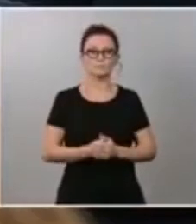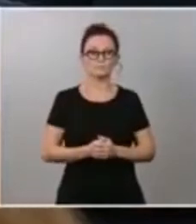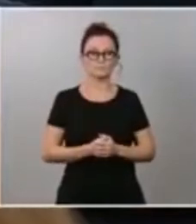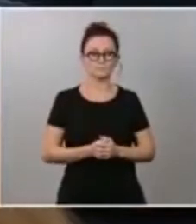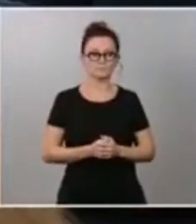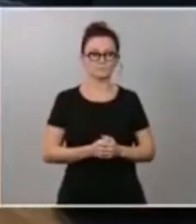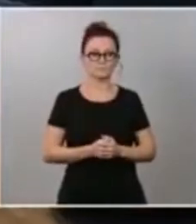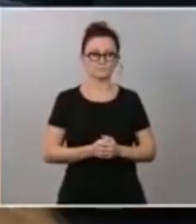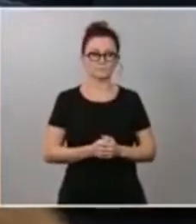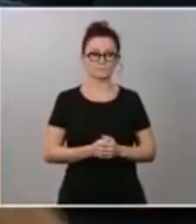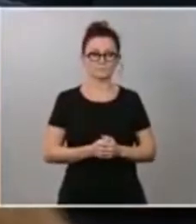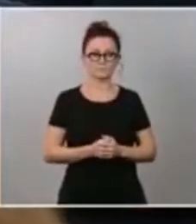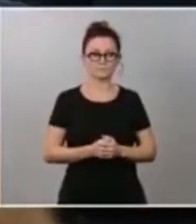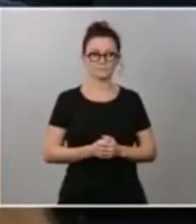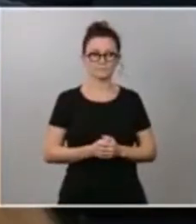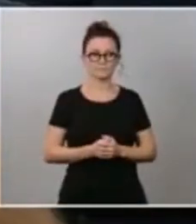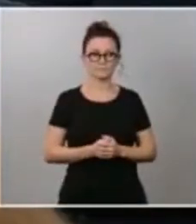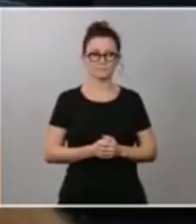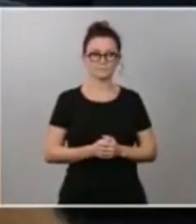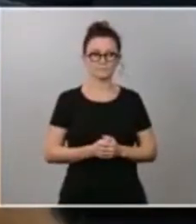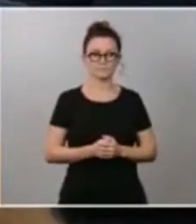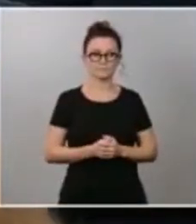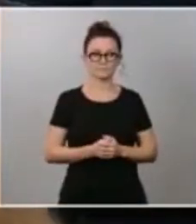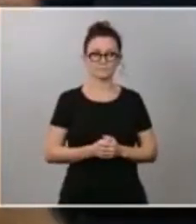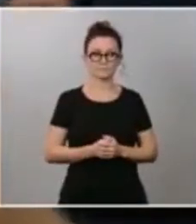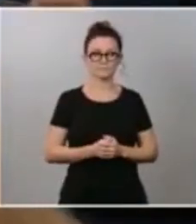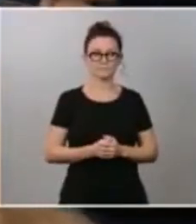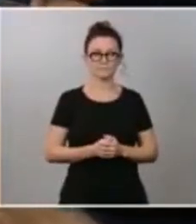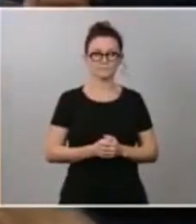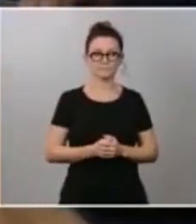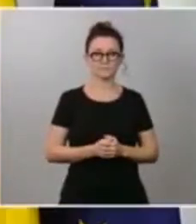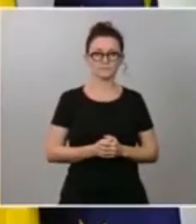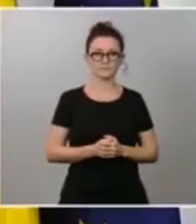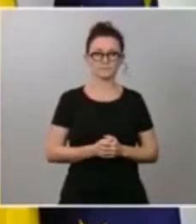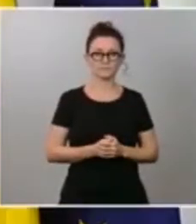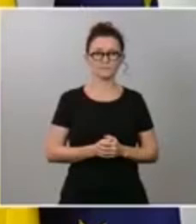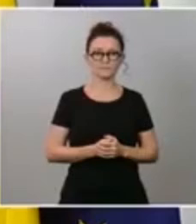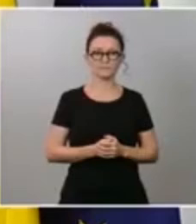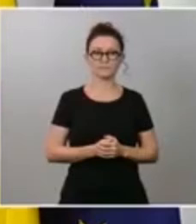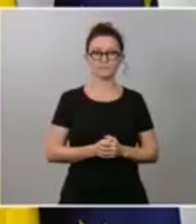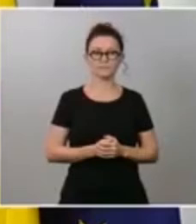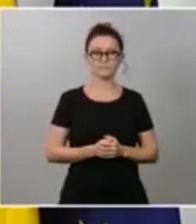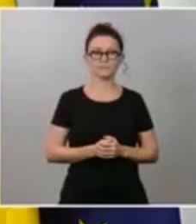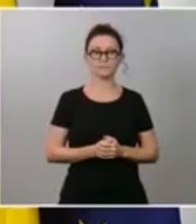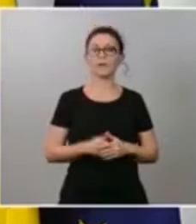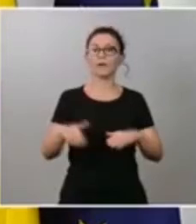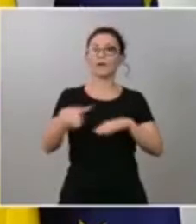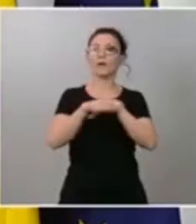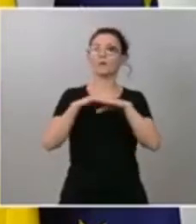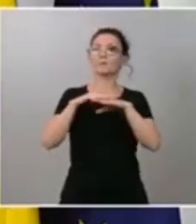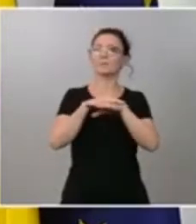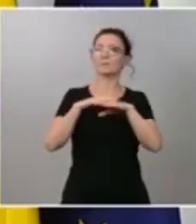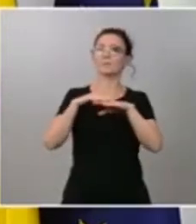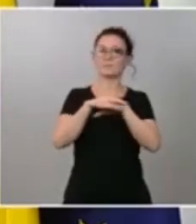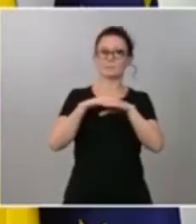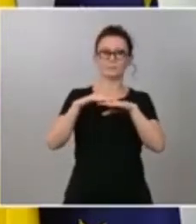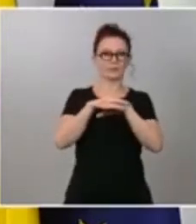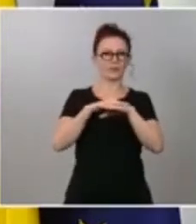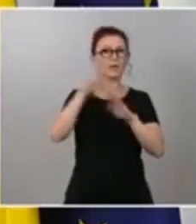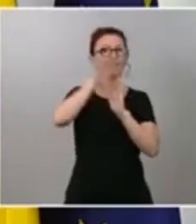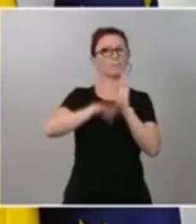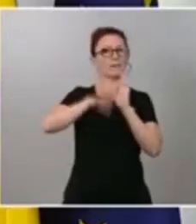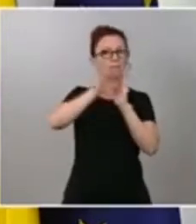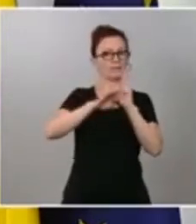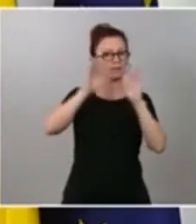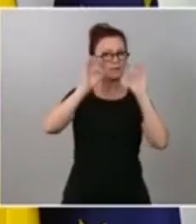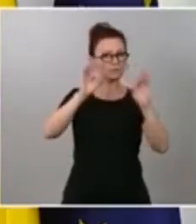Inma Benedito de Expansión perdón Inma disculpe bien respecto a la primera de las preguntas en fin